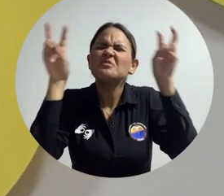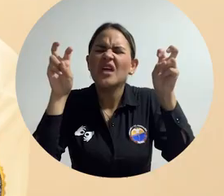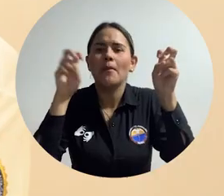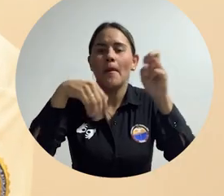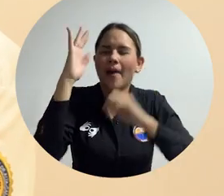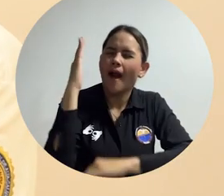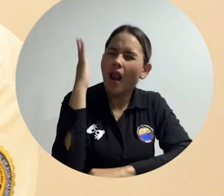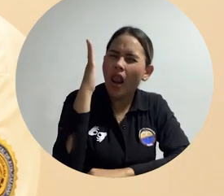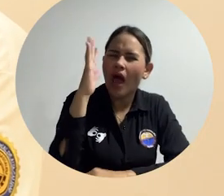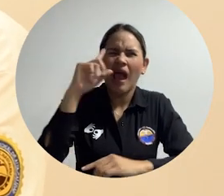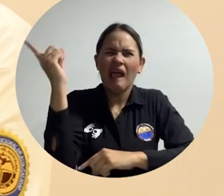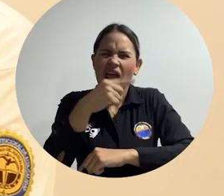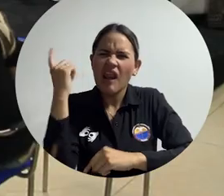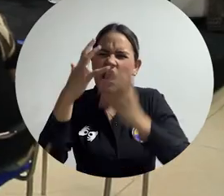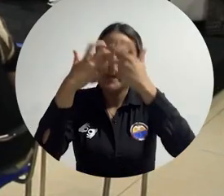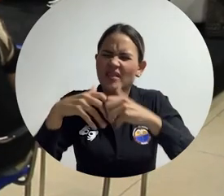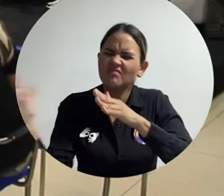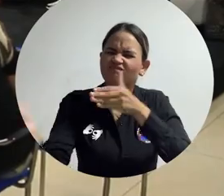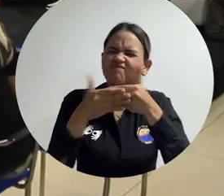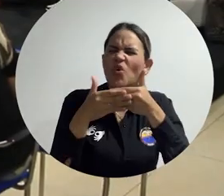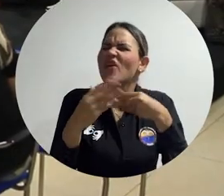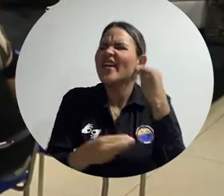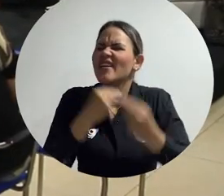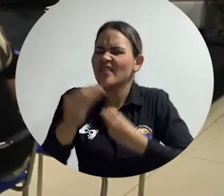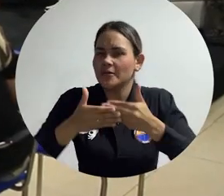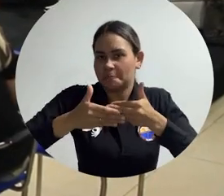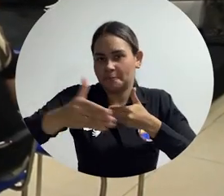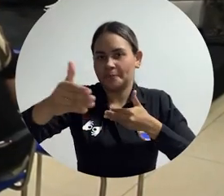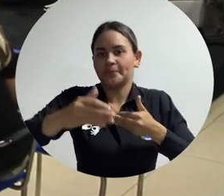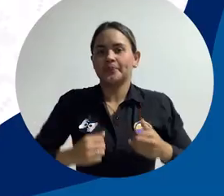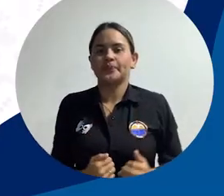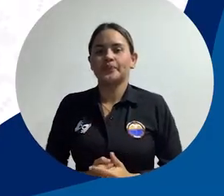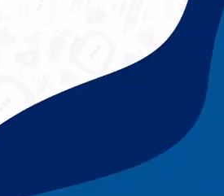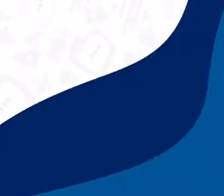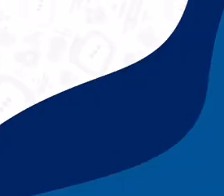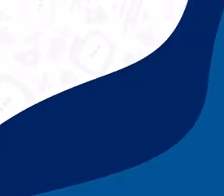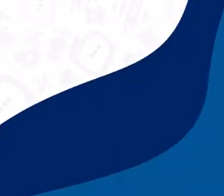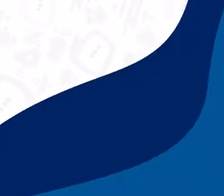que abordó los retos y oportunidades de los cierres en la transición energética.